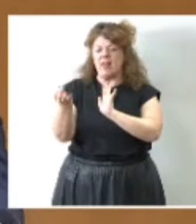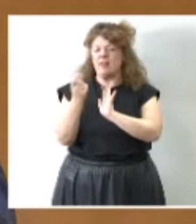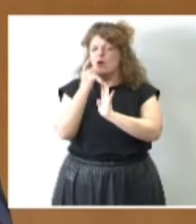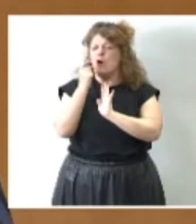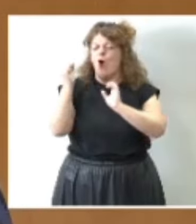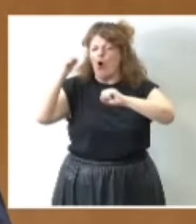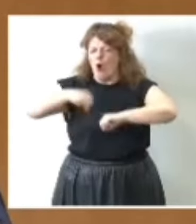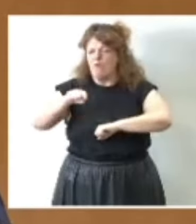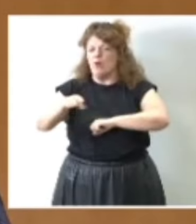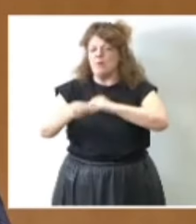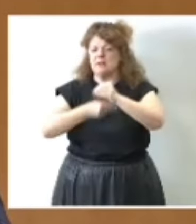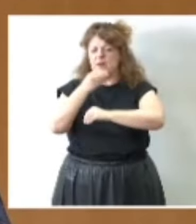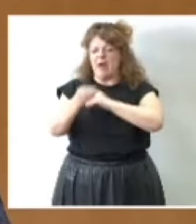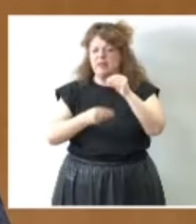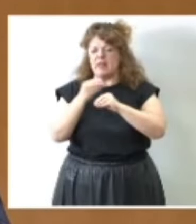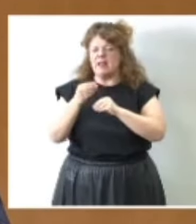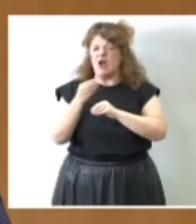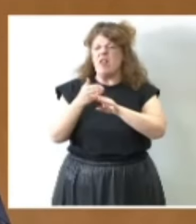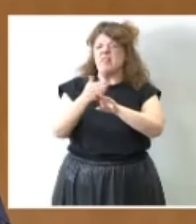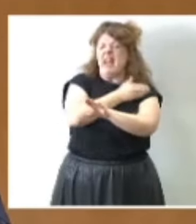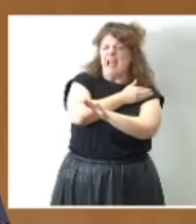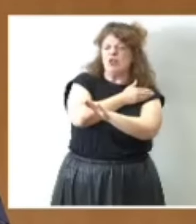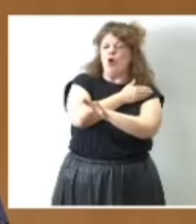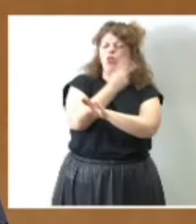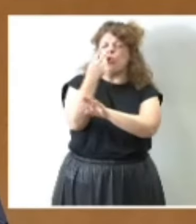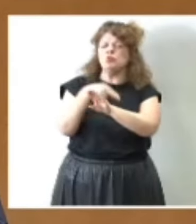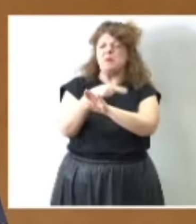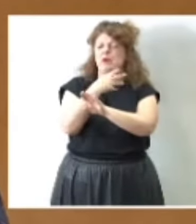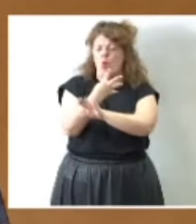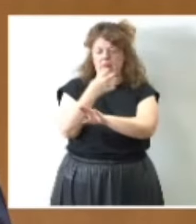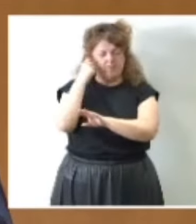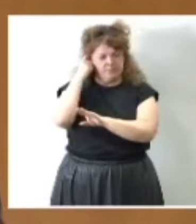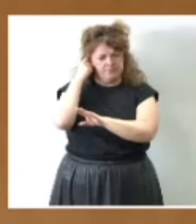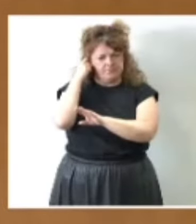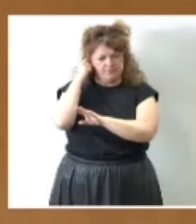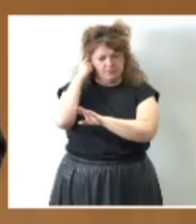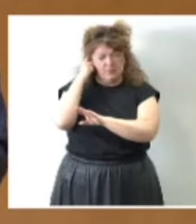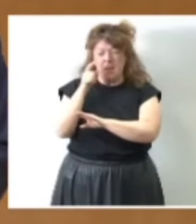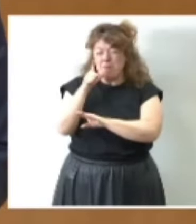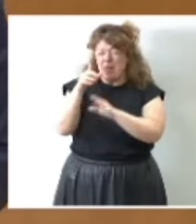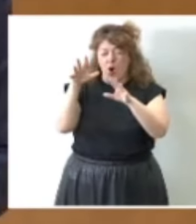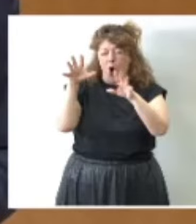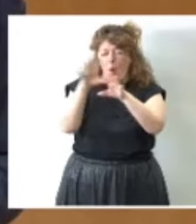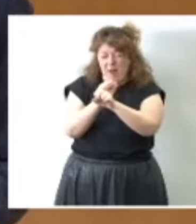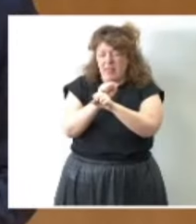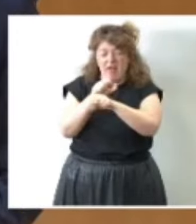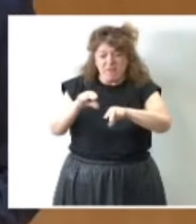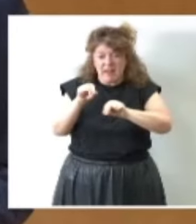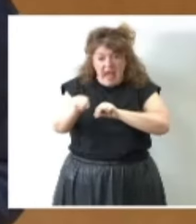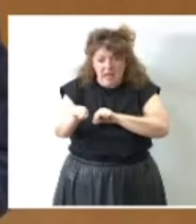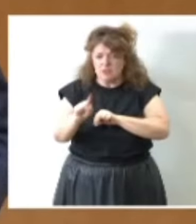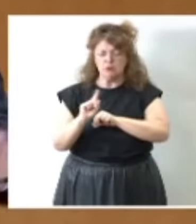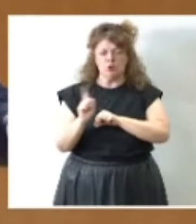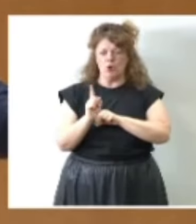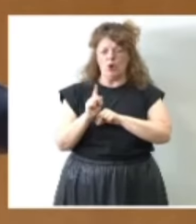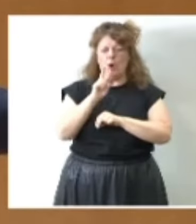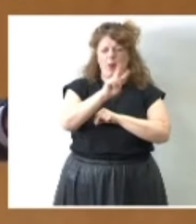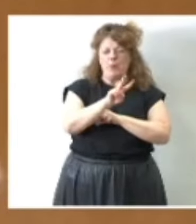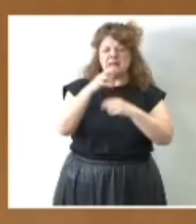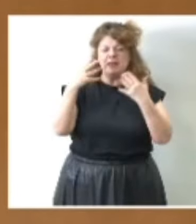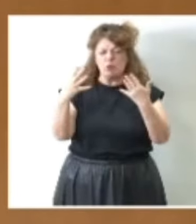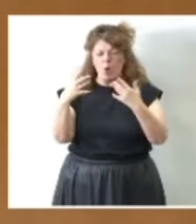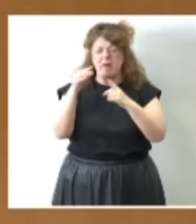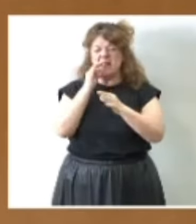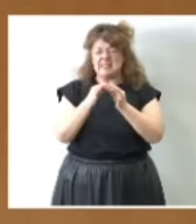venían haciendo a tiendas de señorías desde el año 2009. Pero su opacidad no acabó aquí. El 29 de